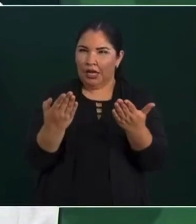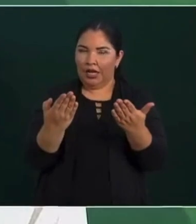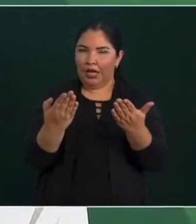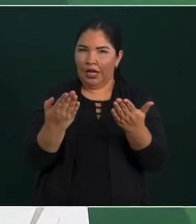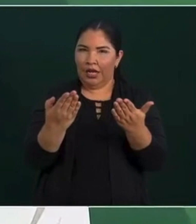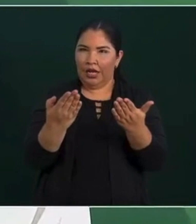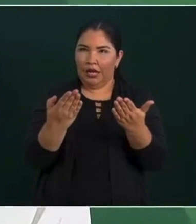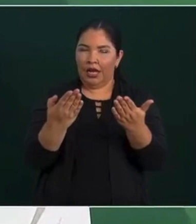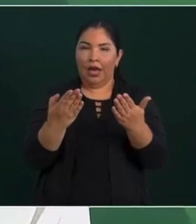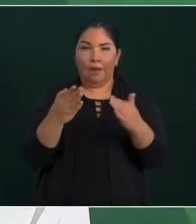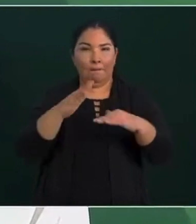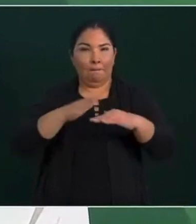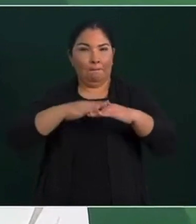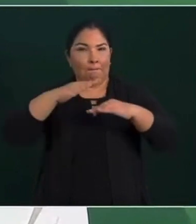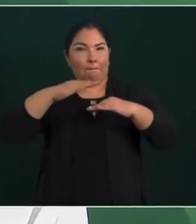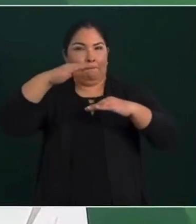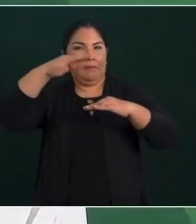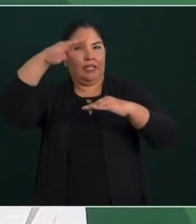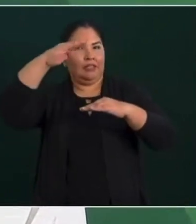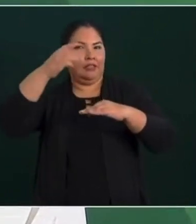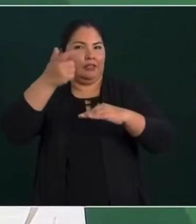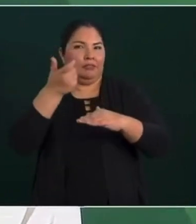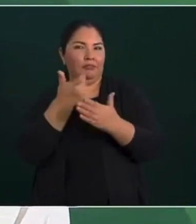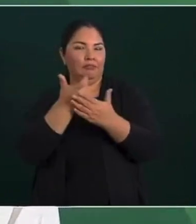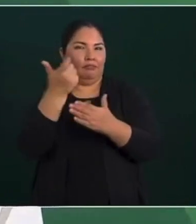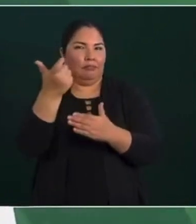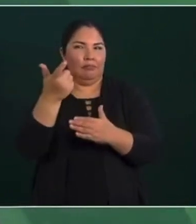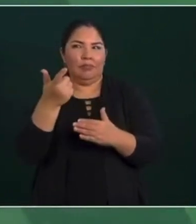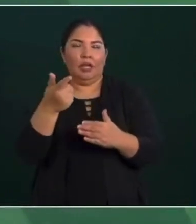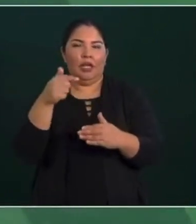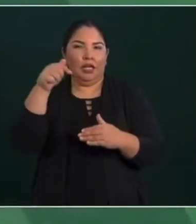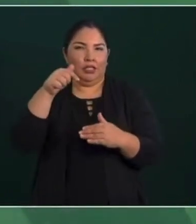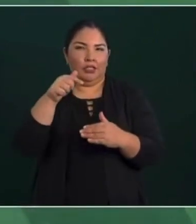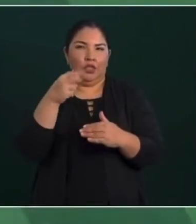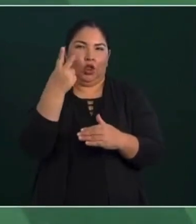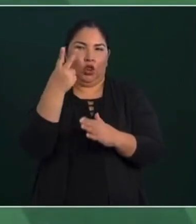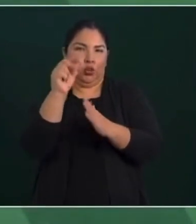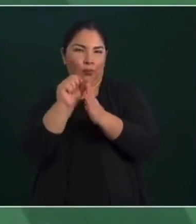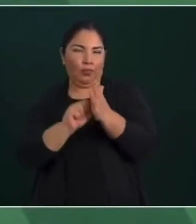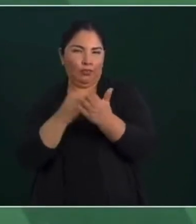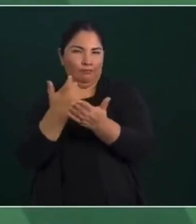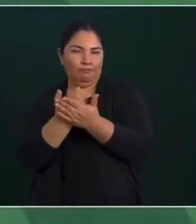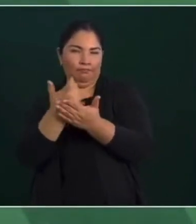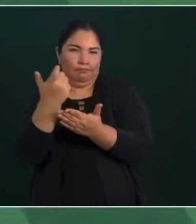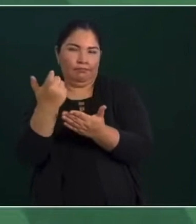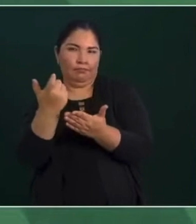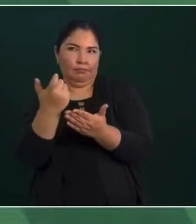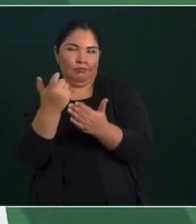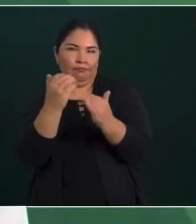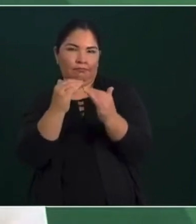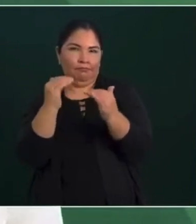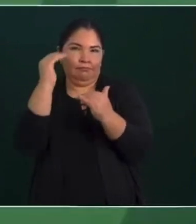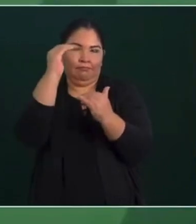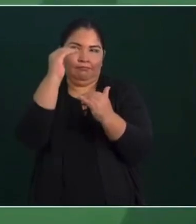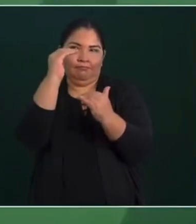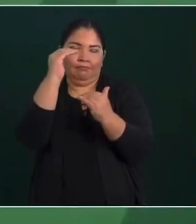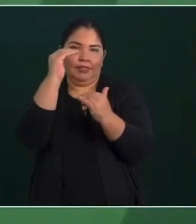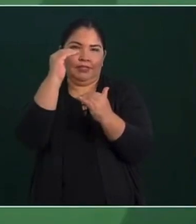está aumentando la pensión, ya en este bimestre que ya se entregó,